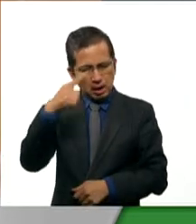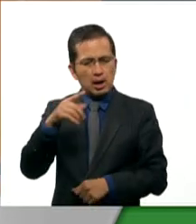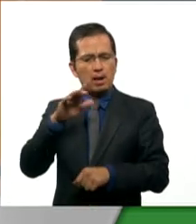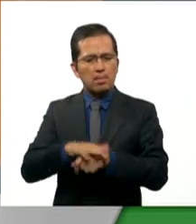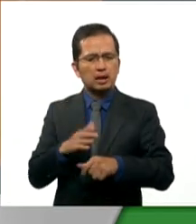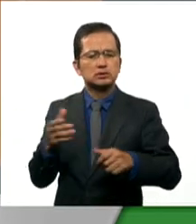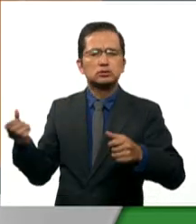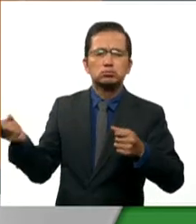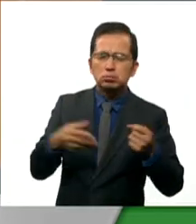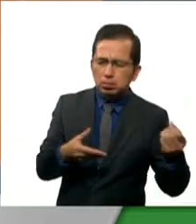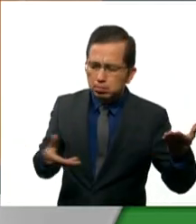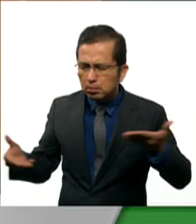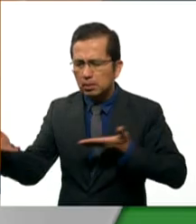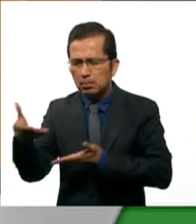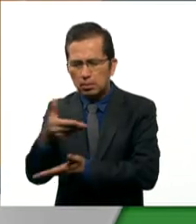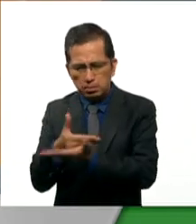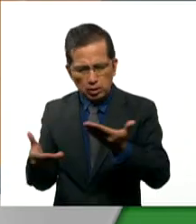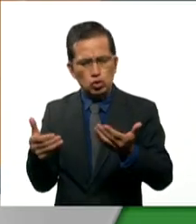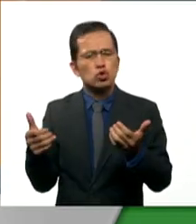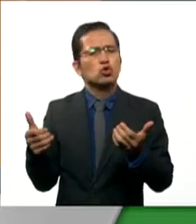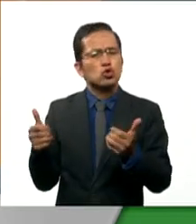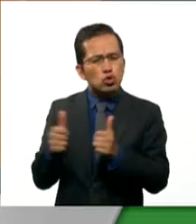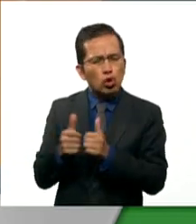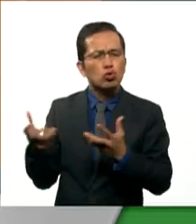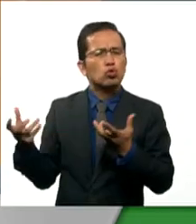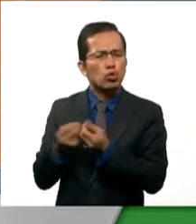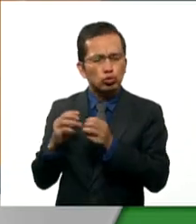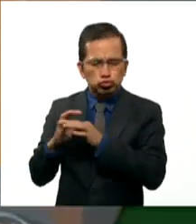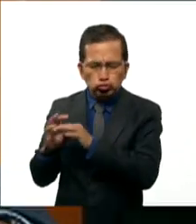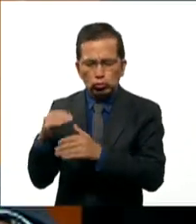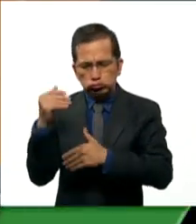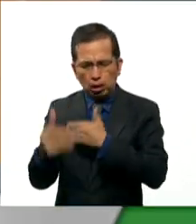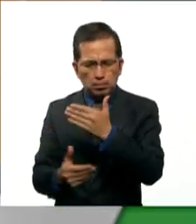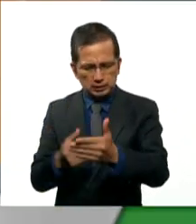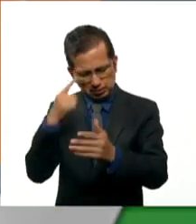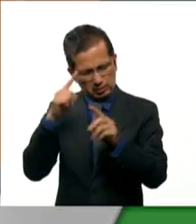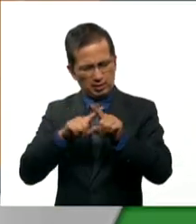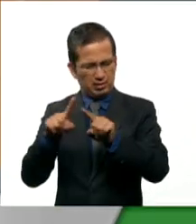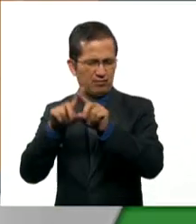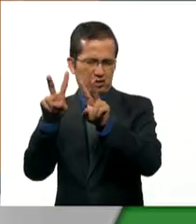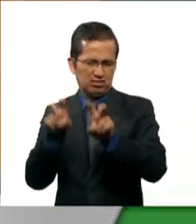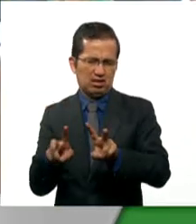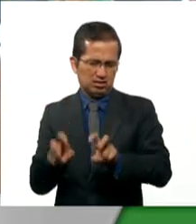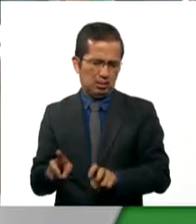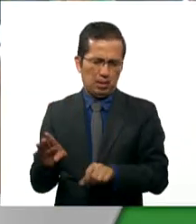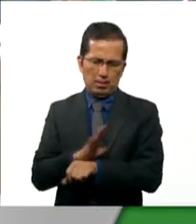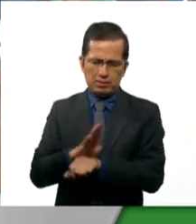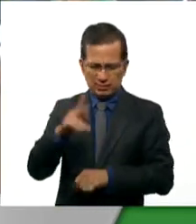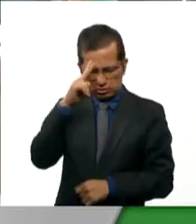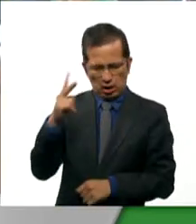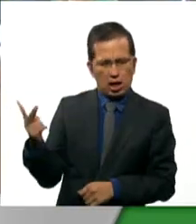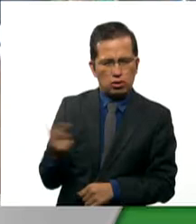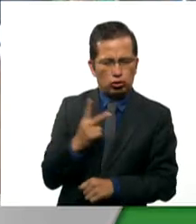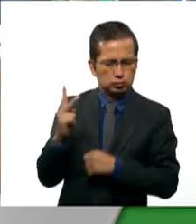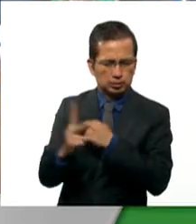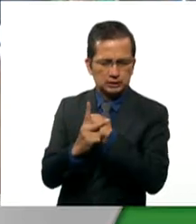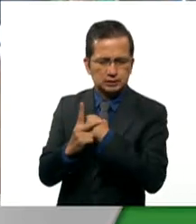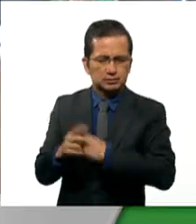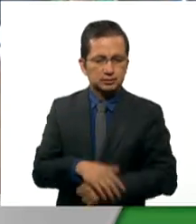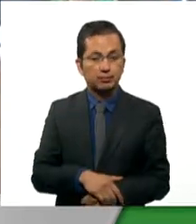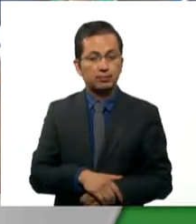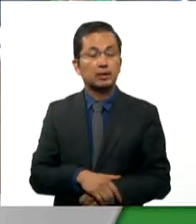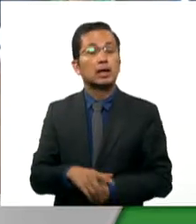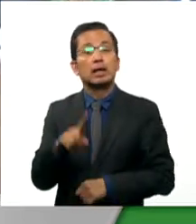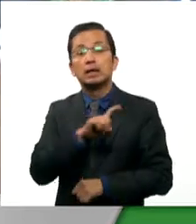cooperación y empresas conjuntas en áreas de interés y beneficio mutuo. De los 100 grupos de